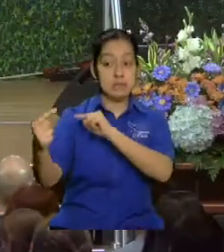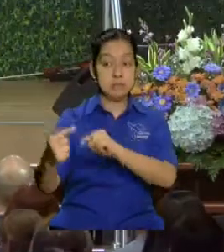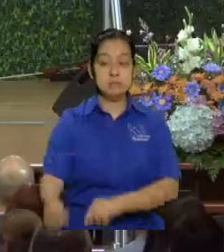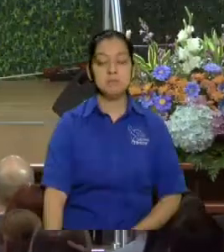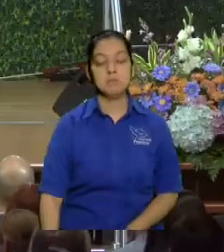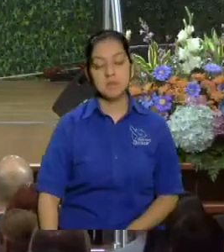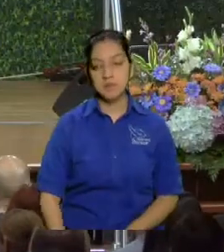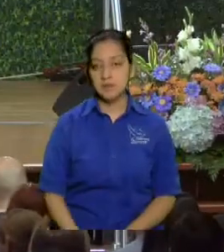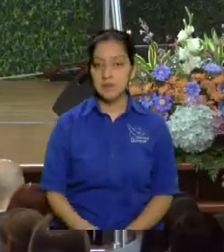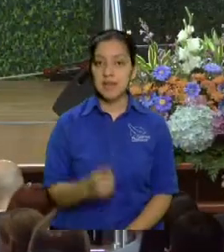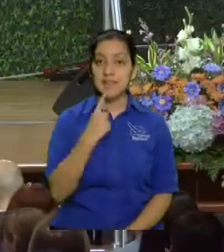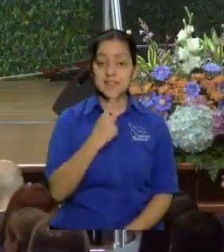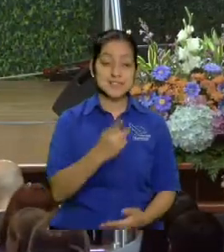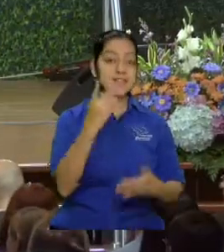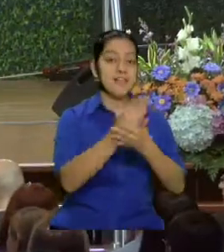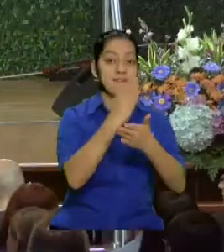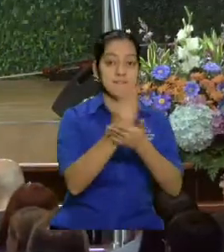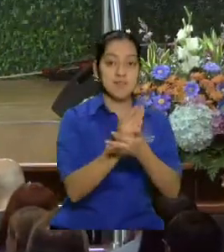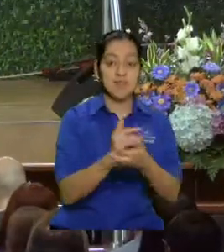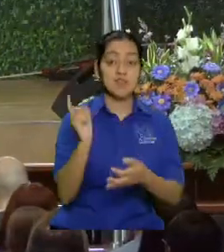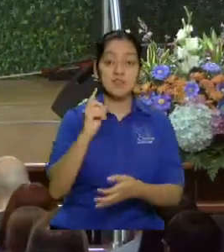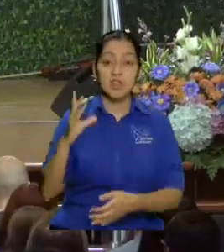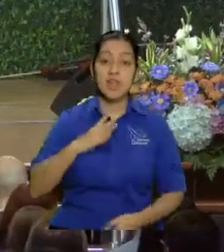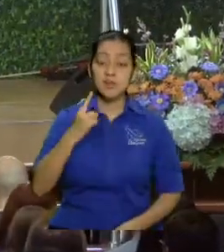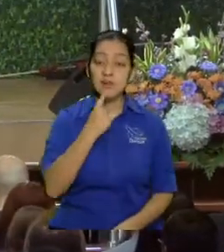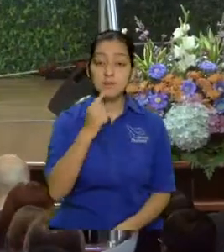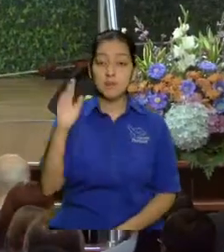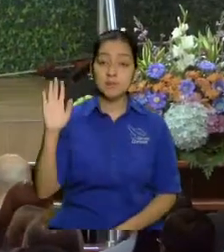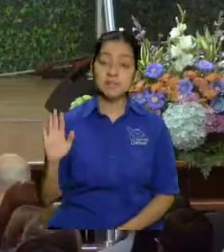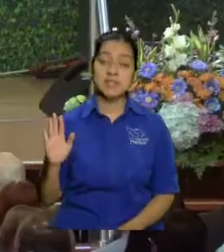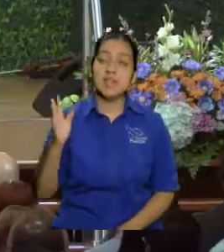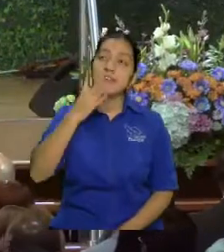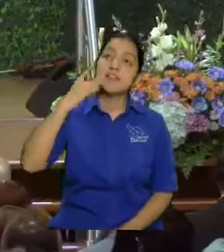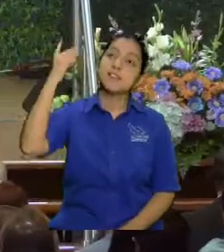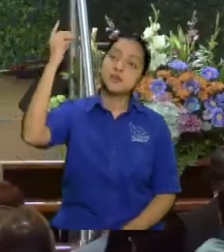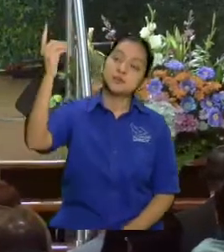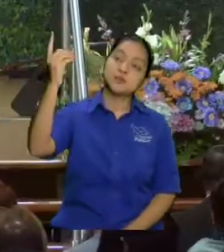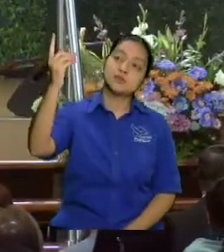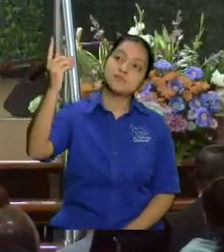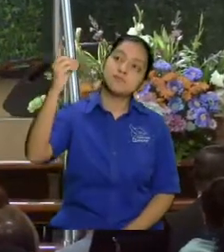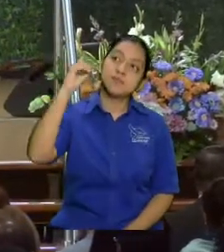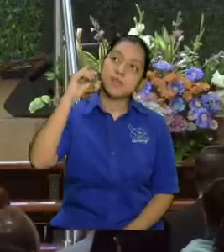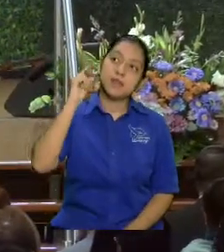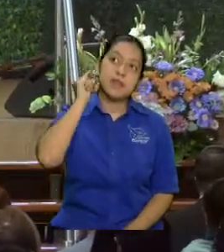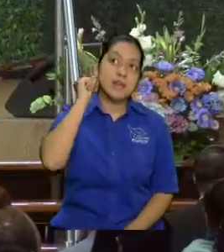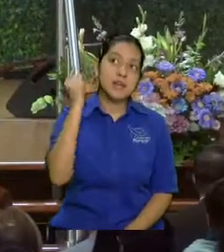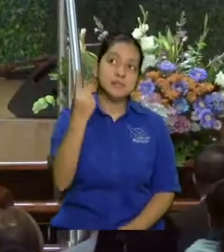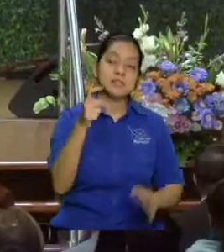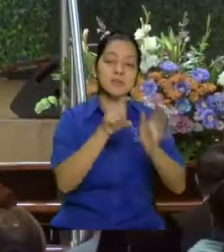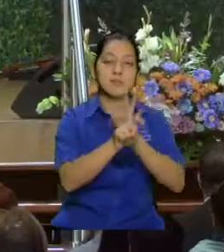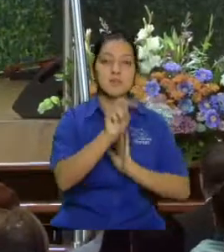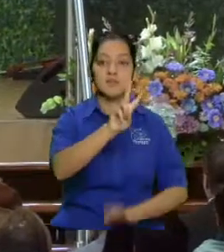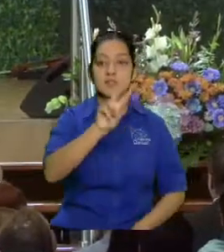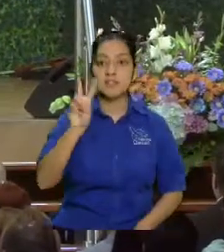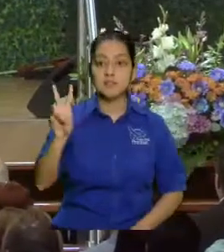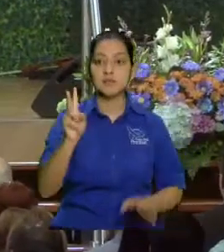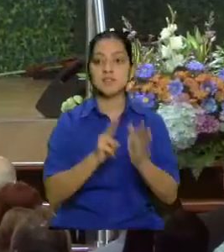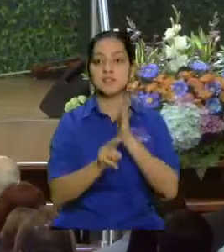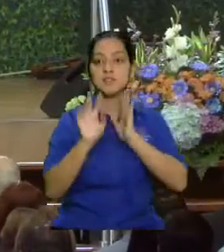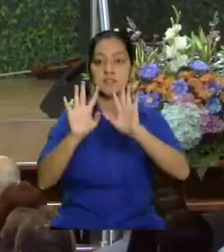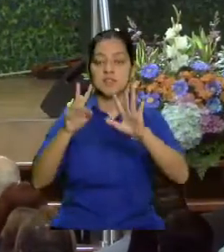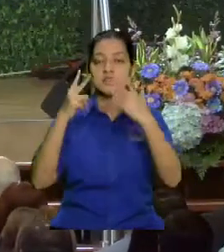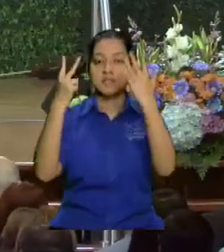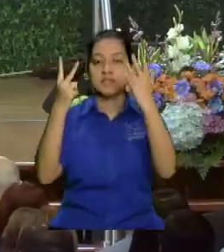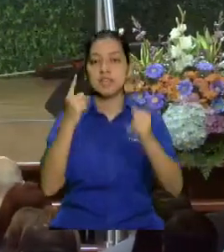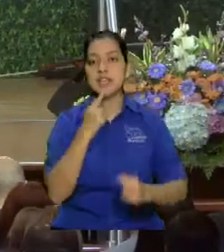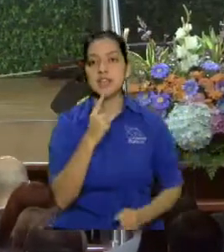.60 en donde en donde hay una promesa de parte de Dios en Génesis 22.17 que le dice que tú vas tu descendencia va